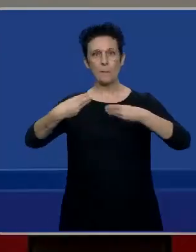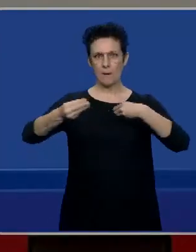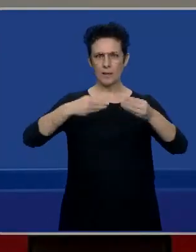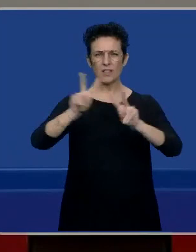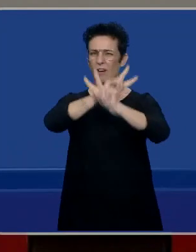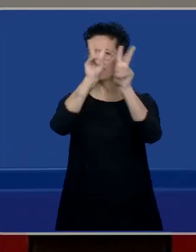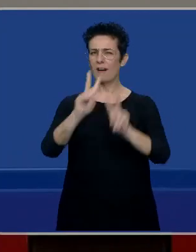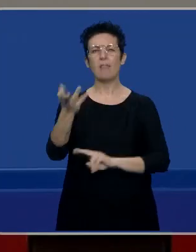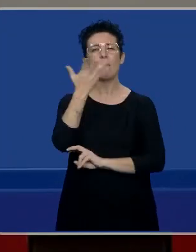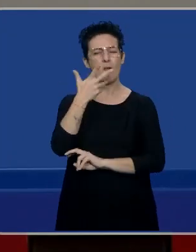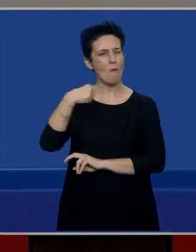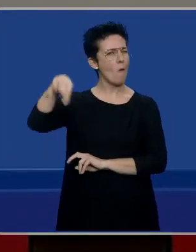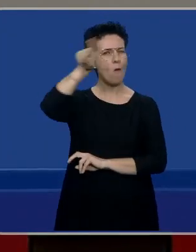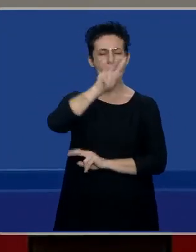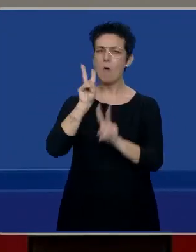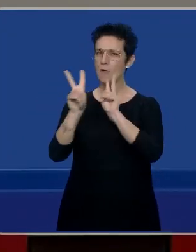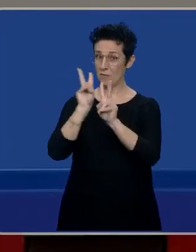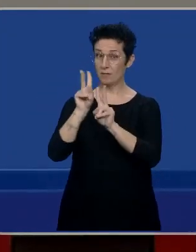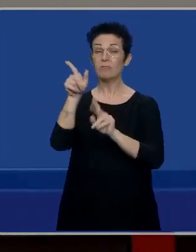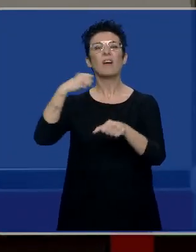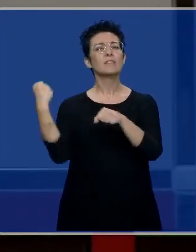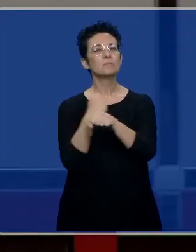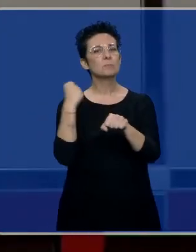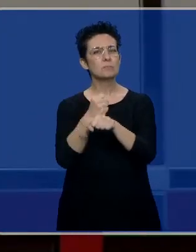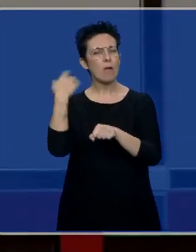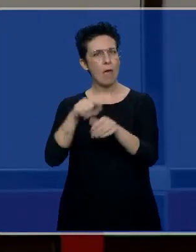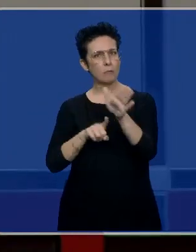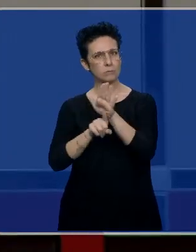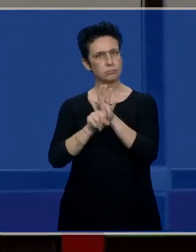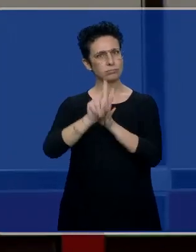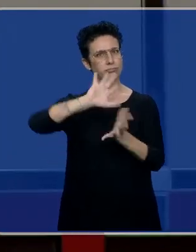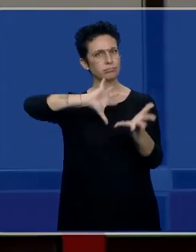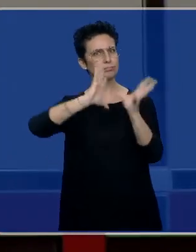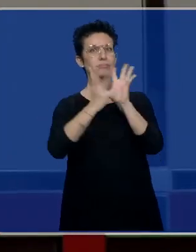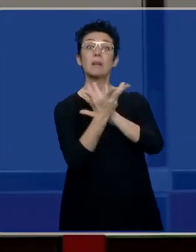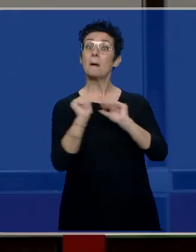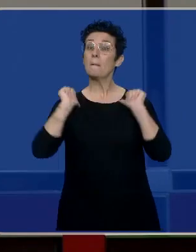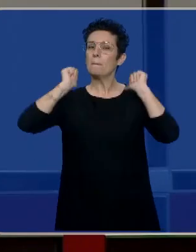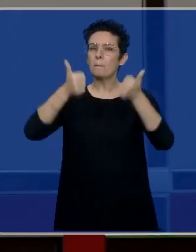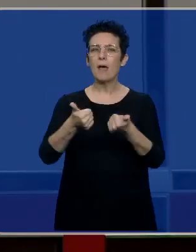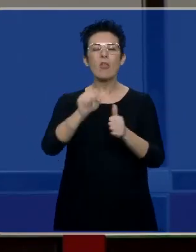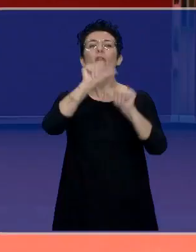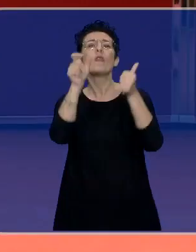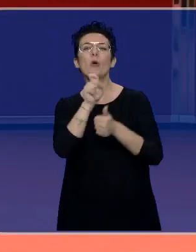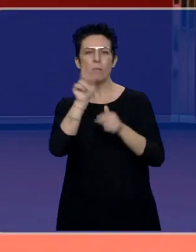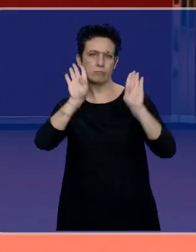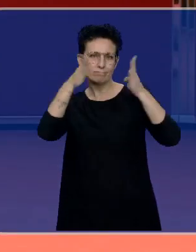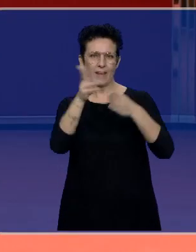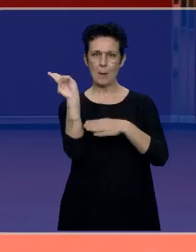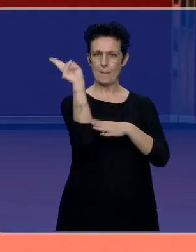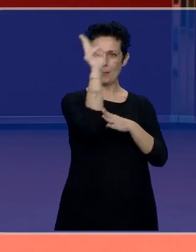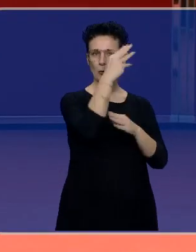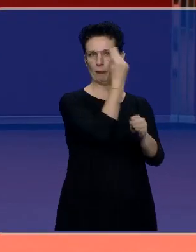internacionalmente conocido. Su obra ha experimentado una clara evolución. En un primer momento se caracterizó por centrarse en la pintura